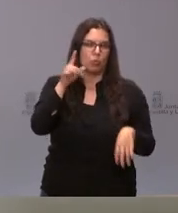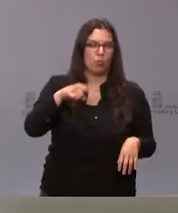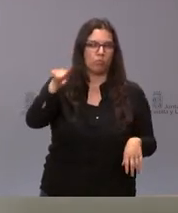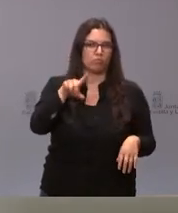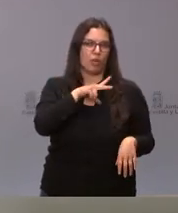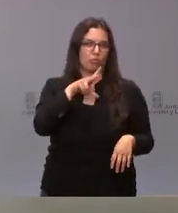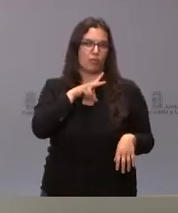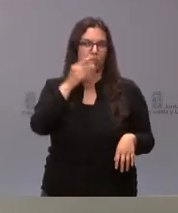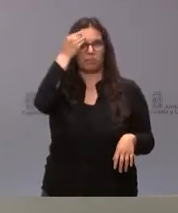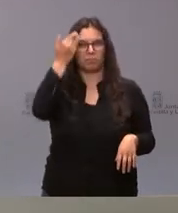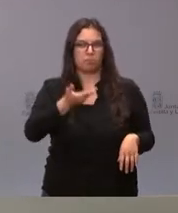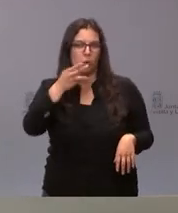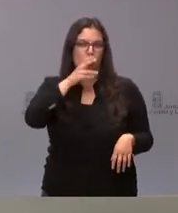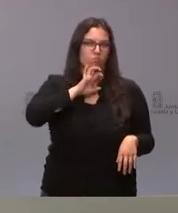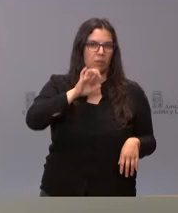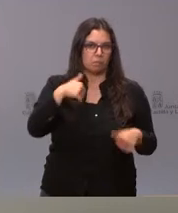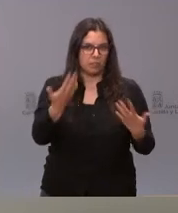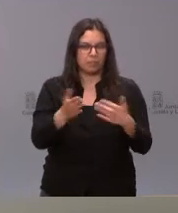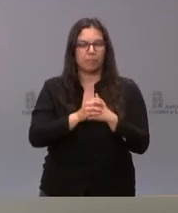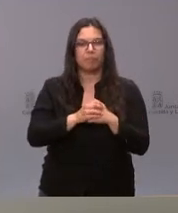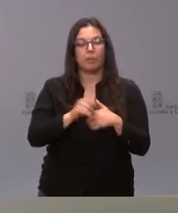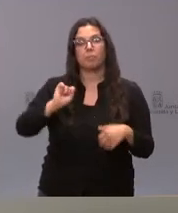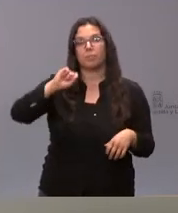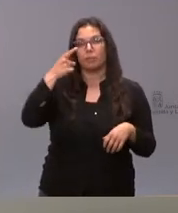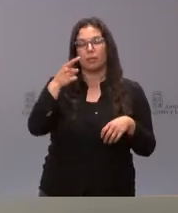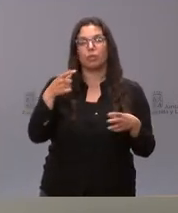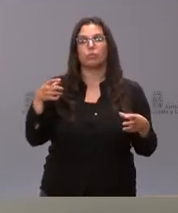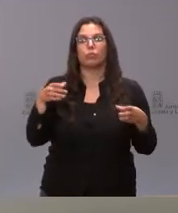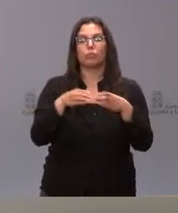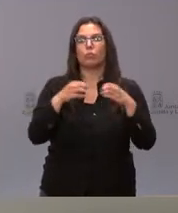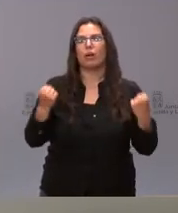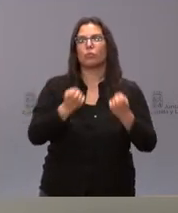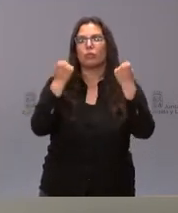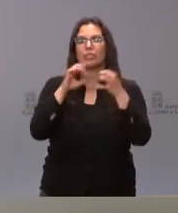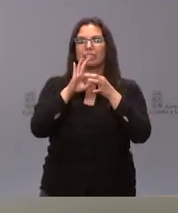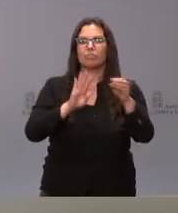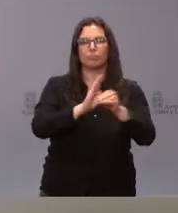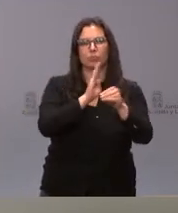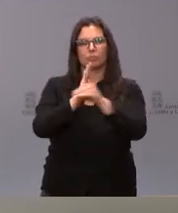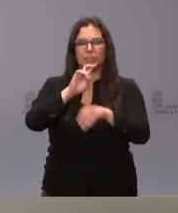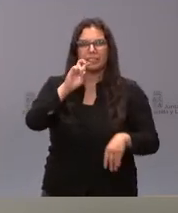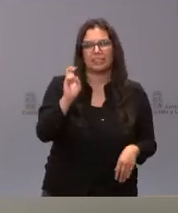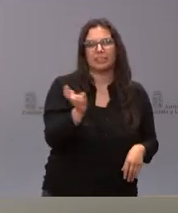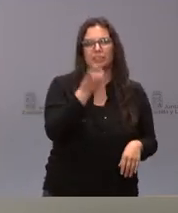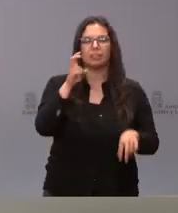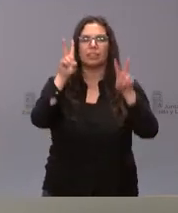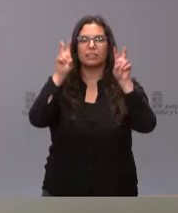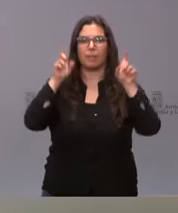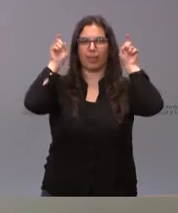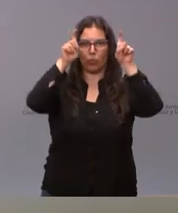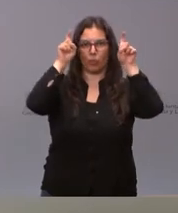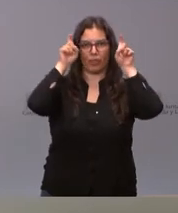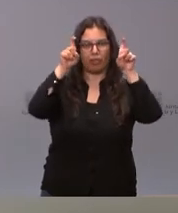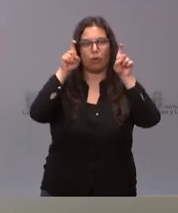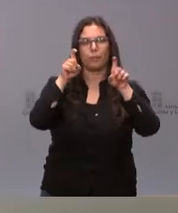más importancia o más interés. En primer lugar, un grupo de actuaciones, de inversiones en materia educativa.